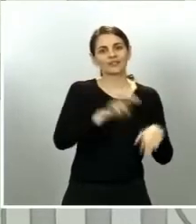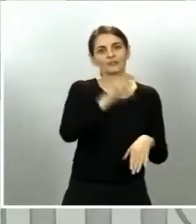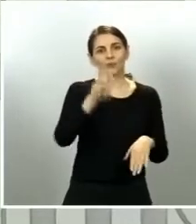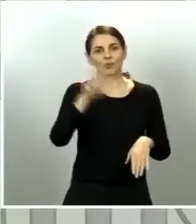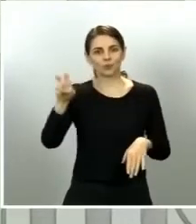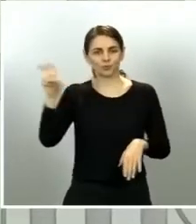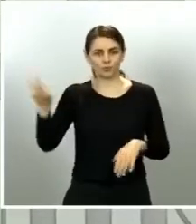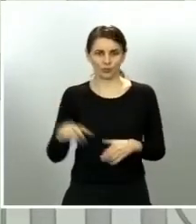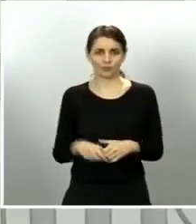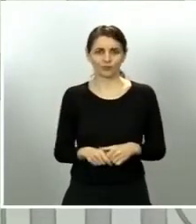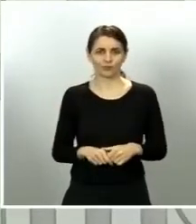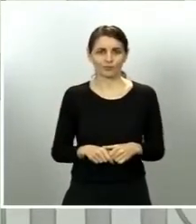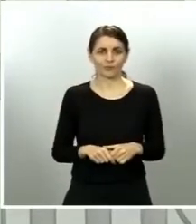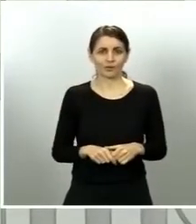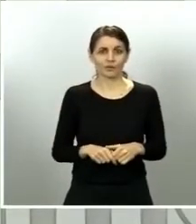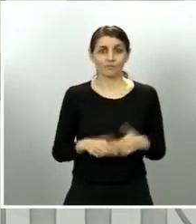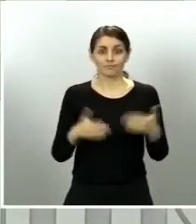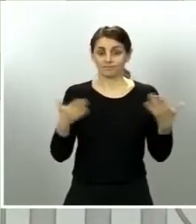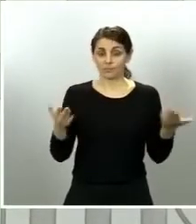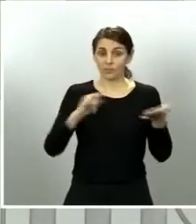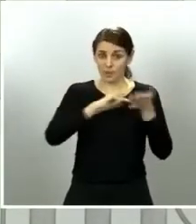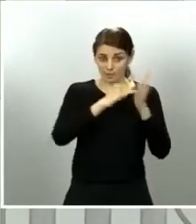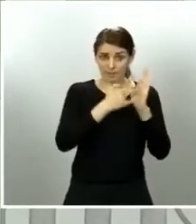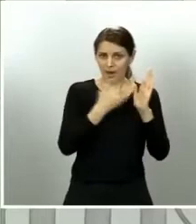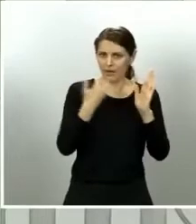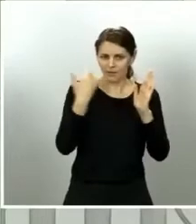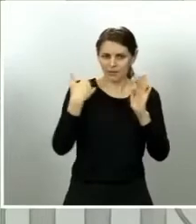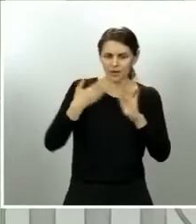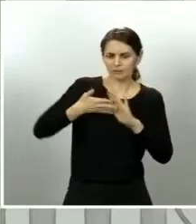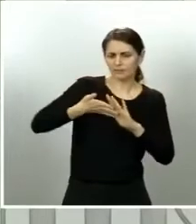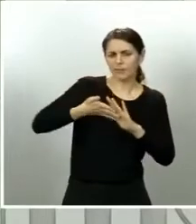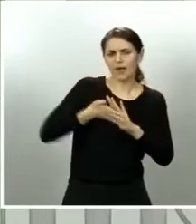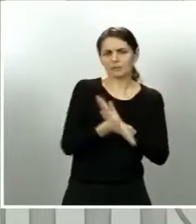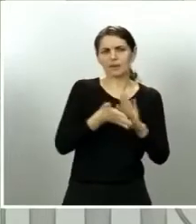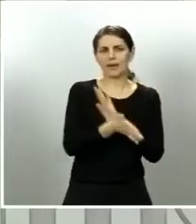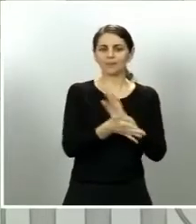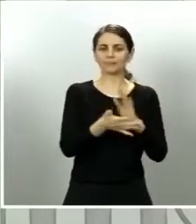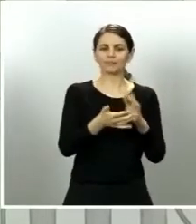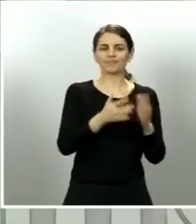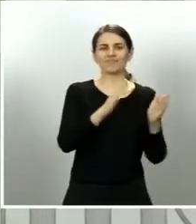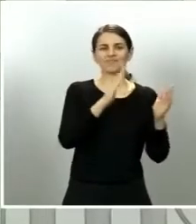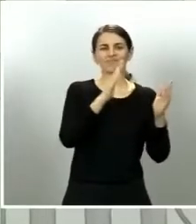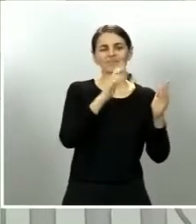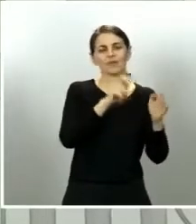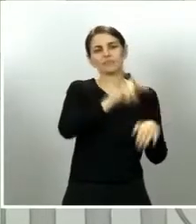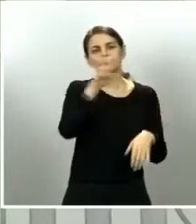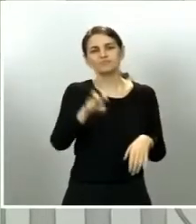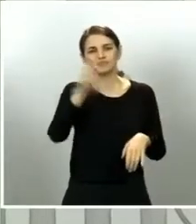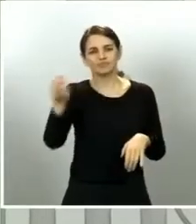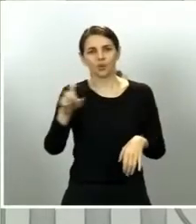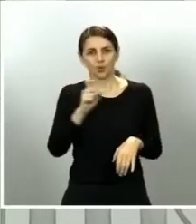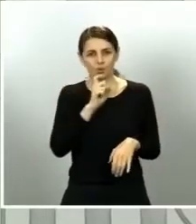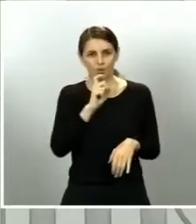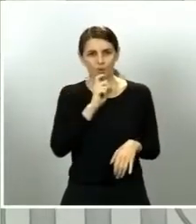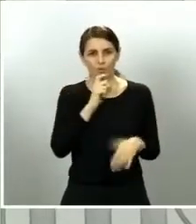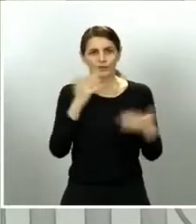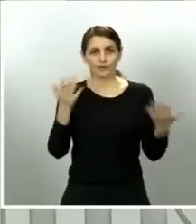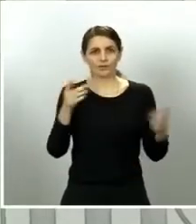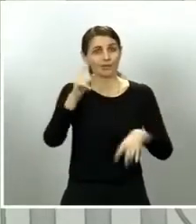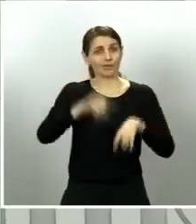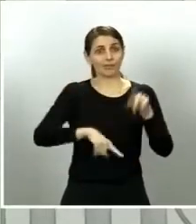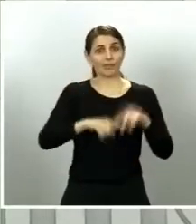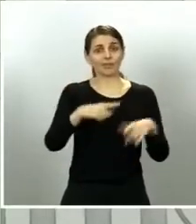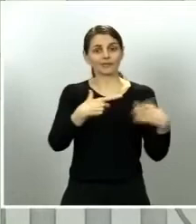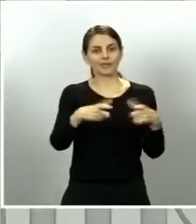ya los distintos sectores empresariales es verdad que no pueden tener la certeza de que el territorio en que están enclavados o actividad empresarial